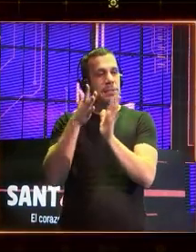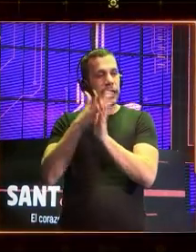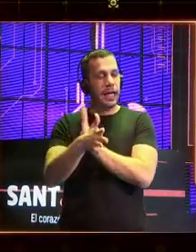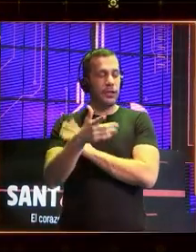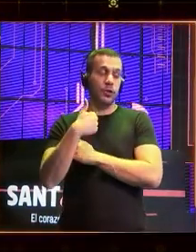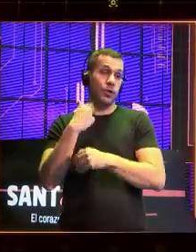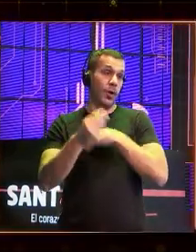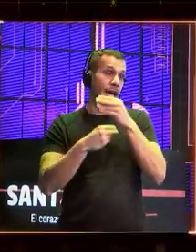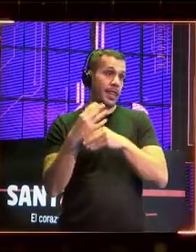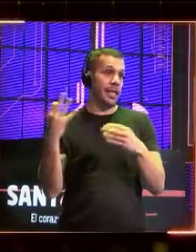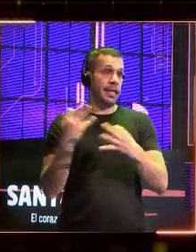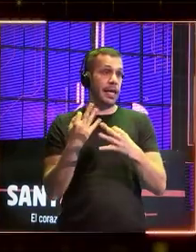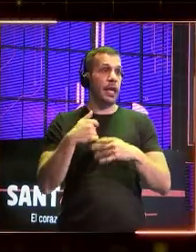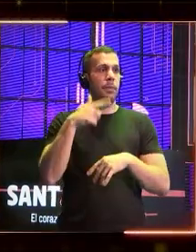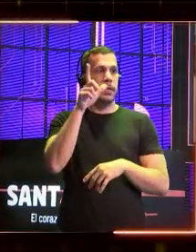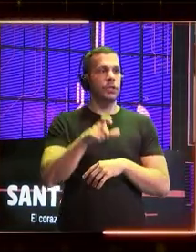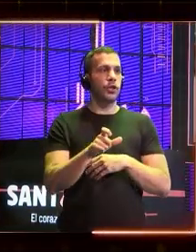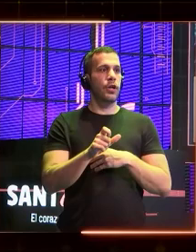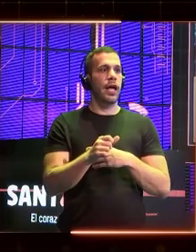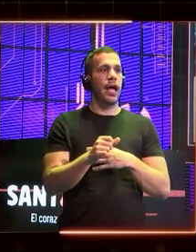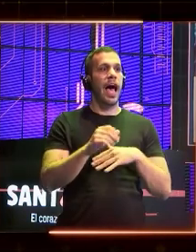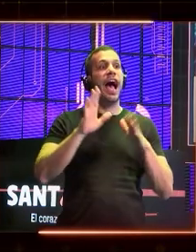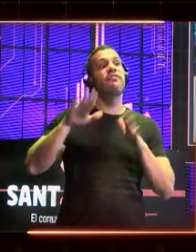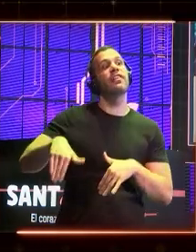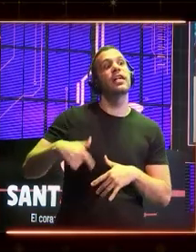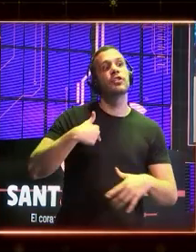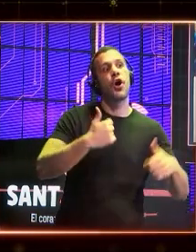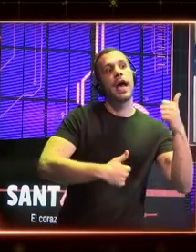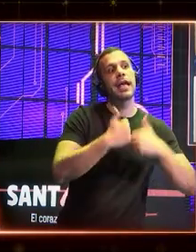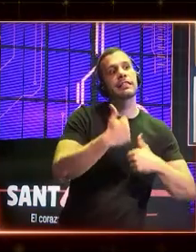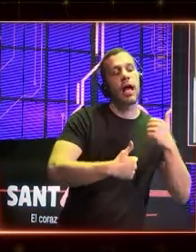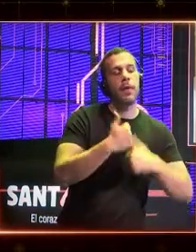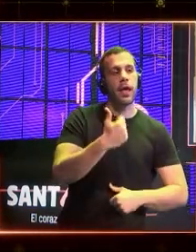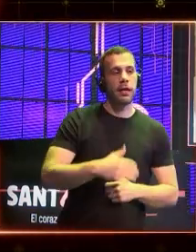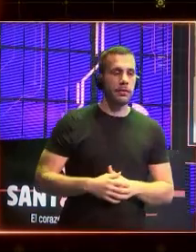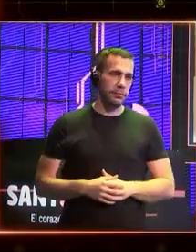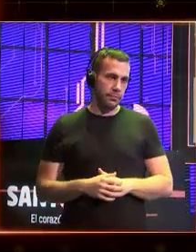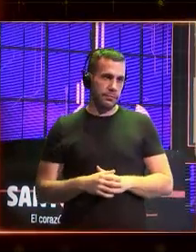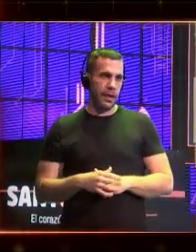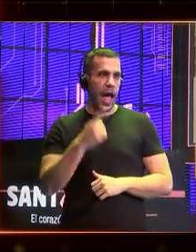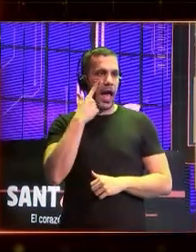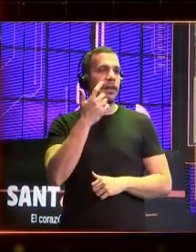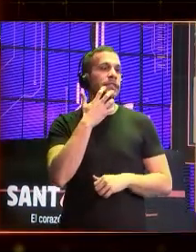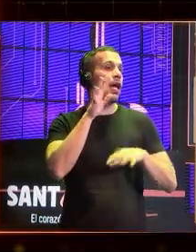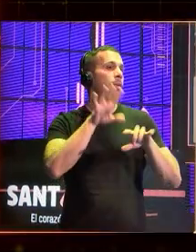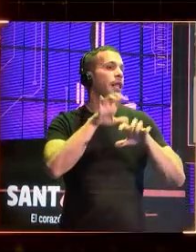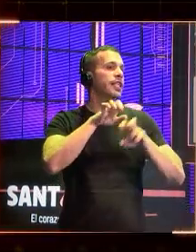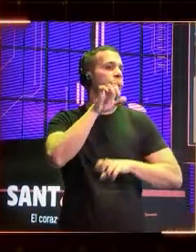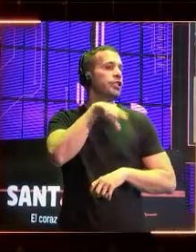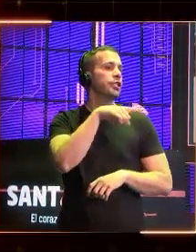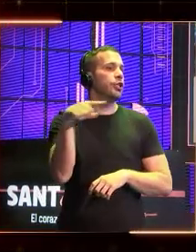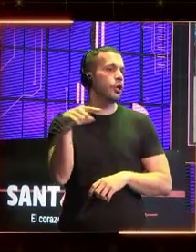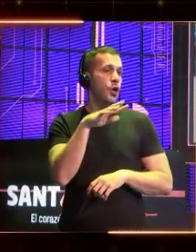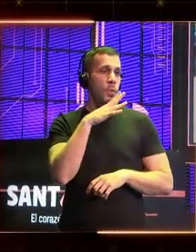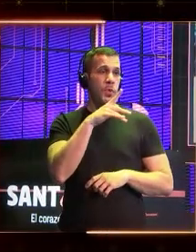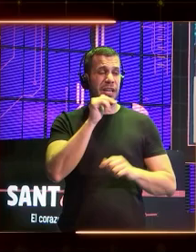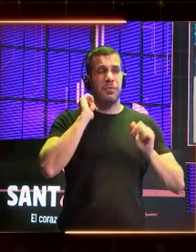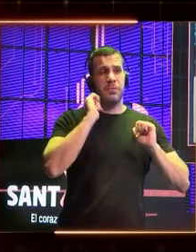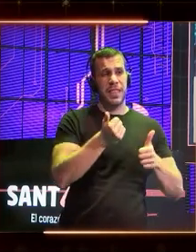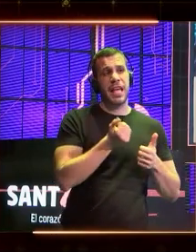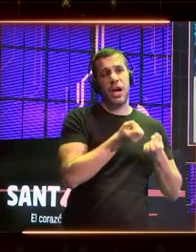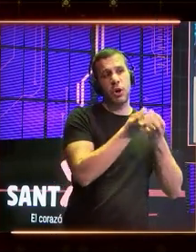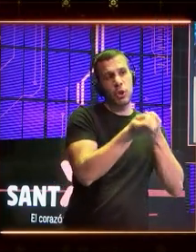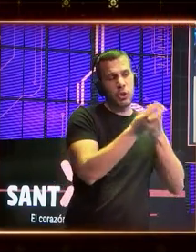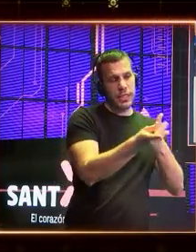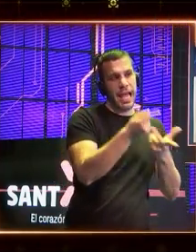hacer es lo que hace la persona que está al final. Os voy a hacer un examen. A ver si os habéis aprendido la lección, porque hemos empezado desde contaros lo que era